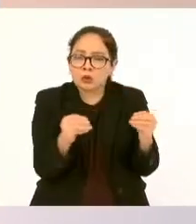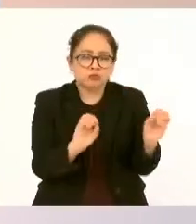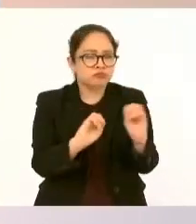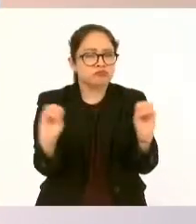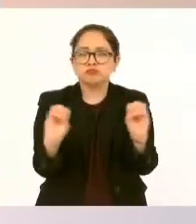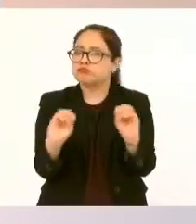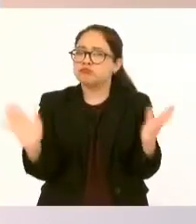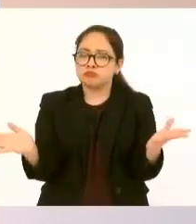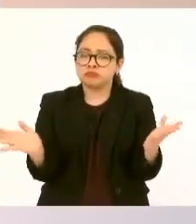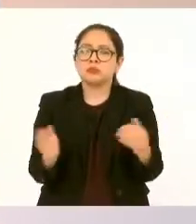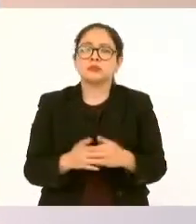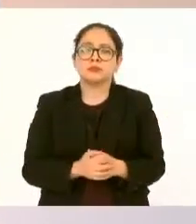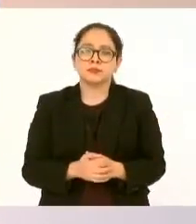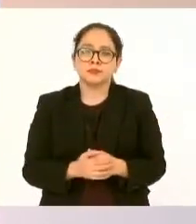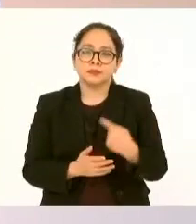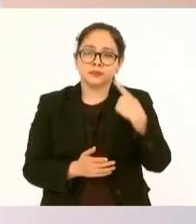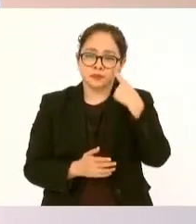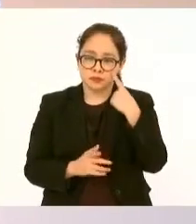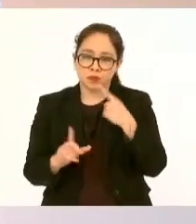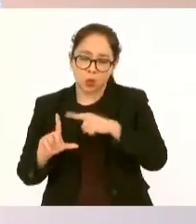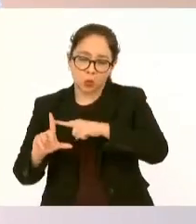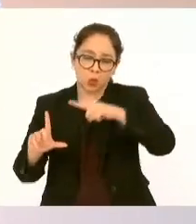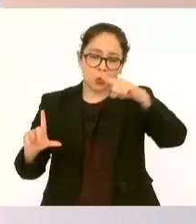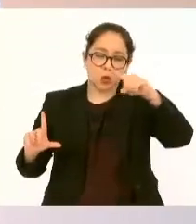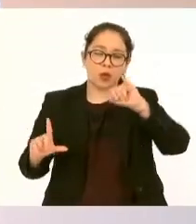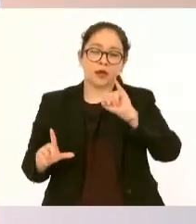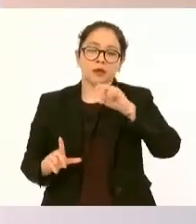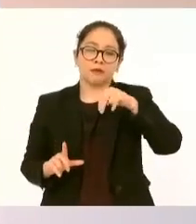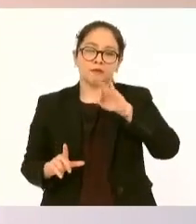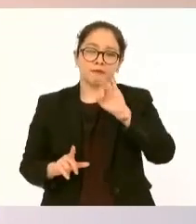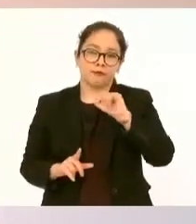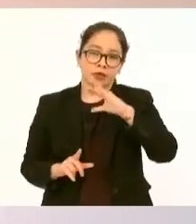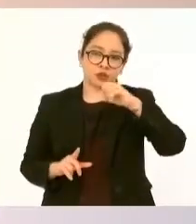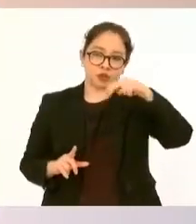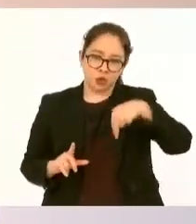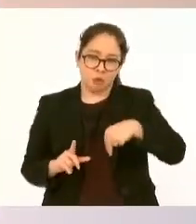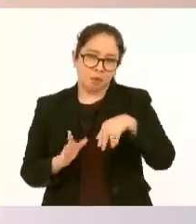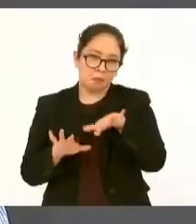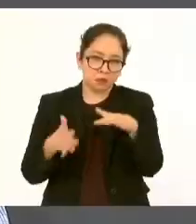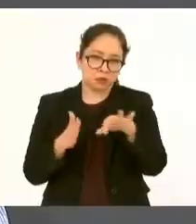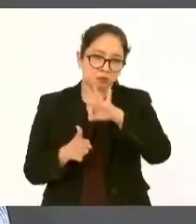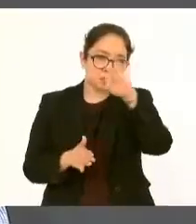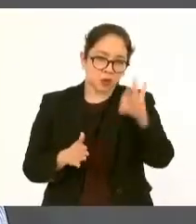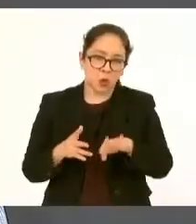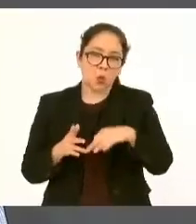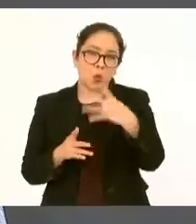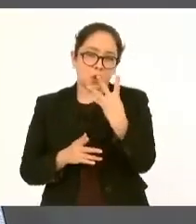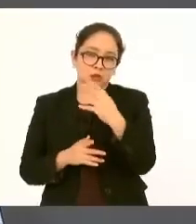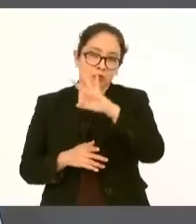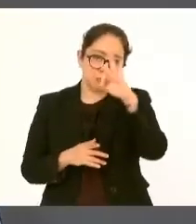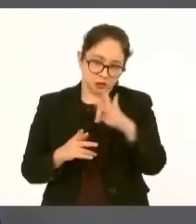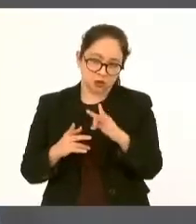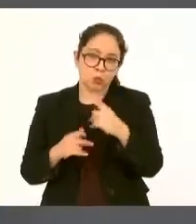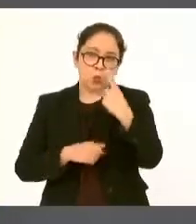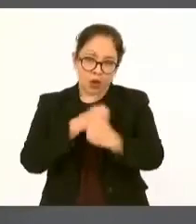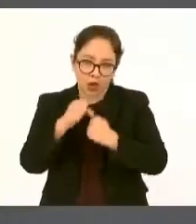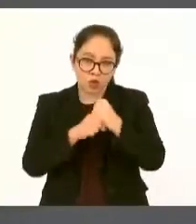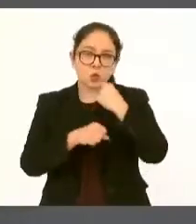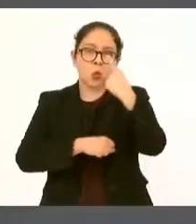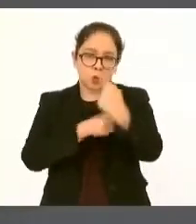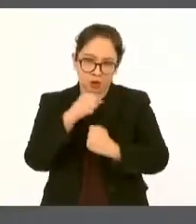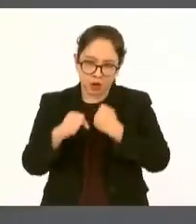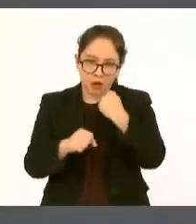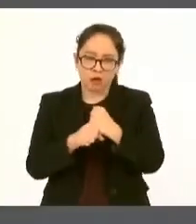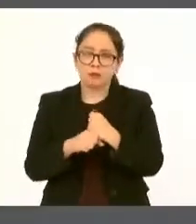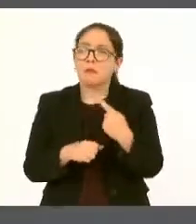la inflación promedio es del 4% anual, porque